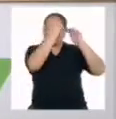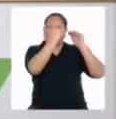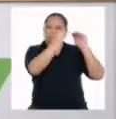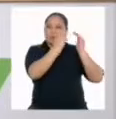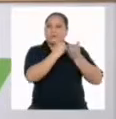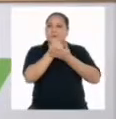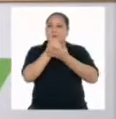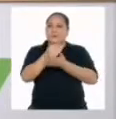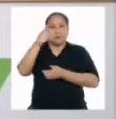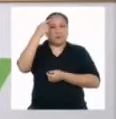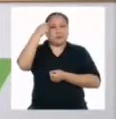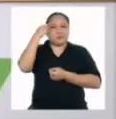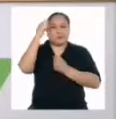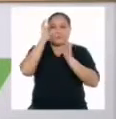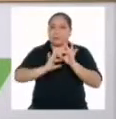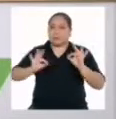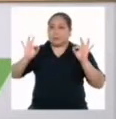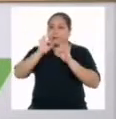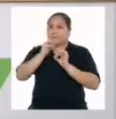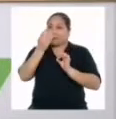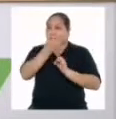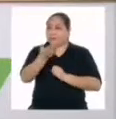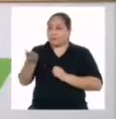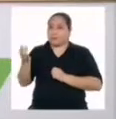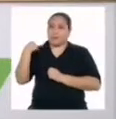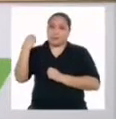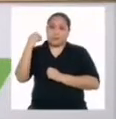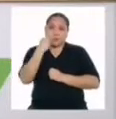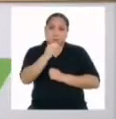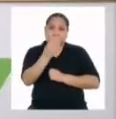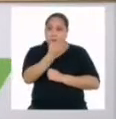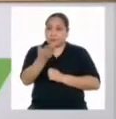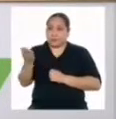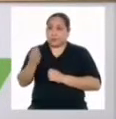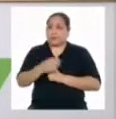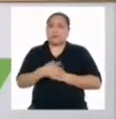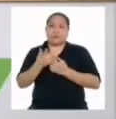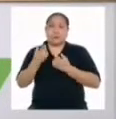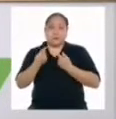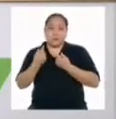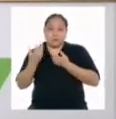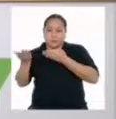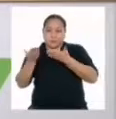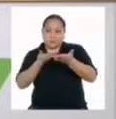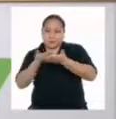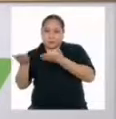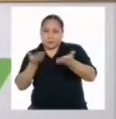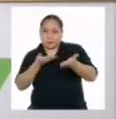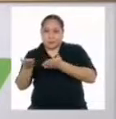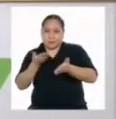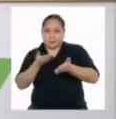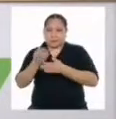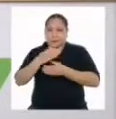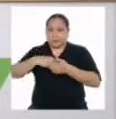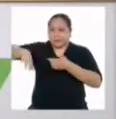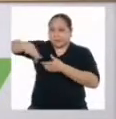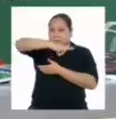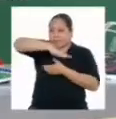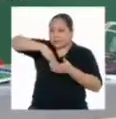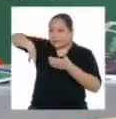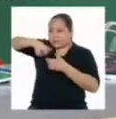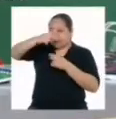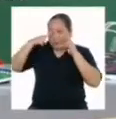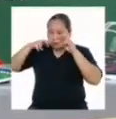beneficio, ¿creen que es importante que las y los adolescentes interactúen con su contexto y lo